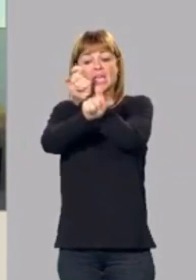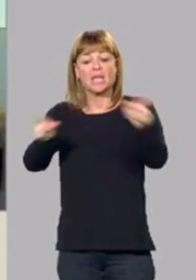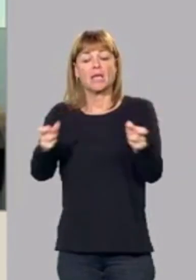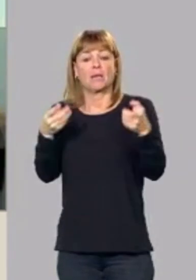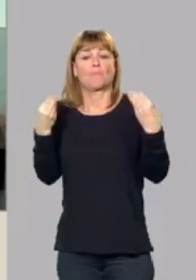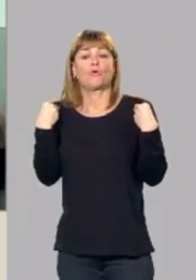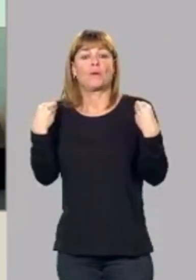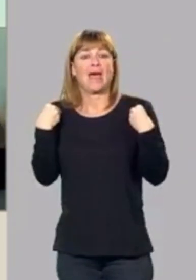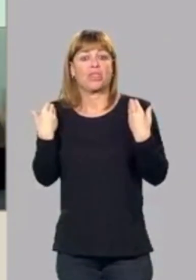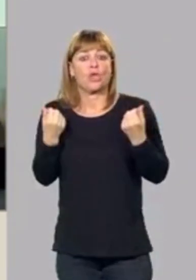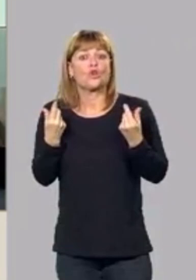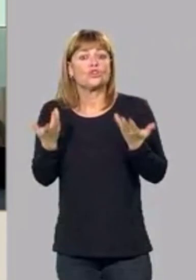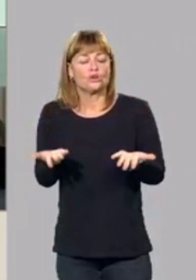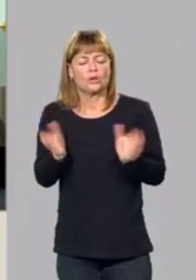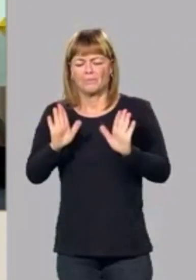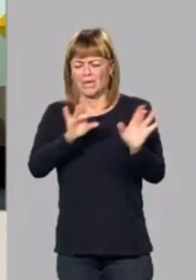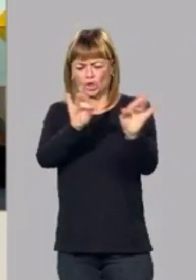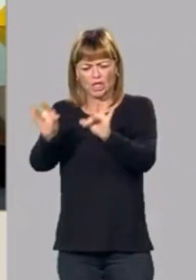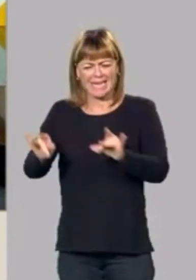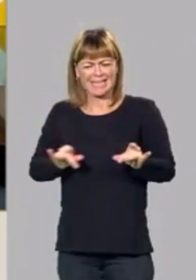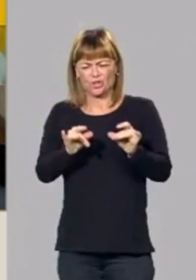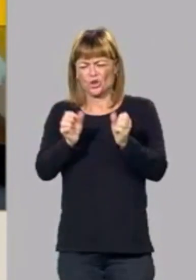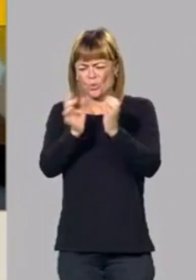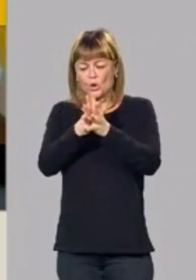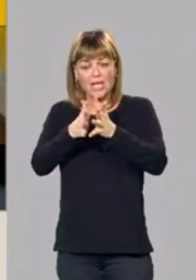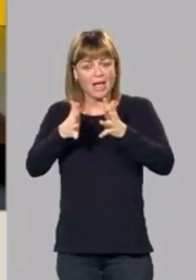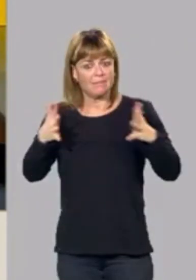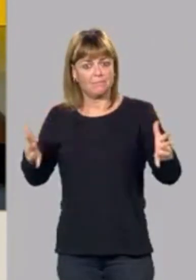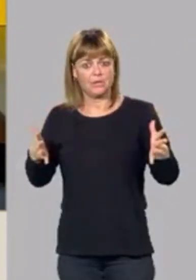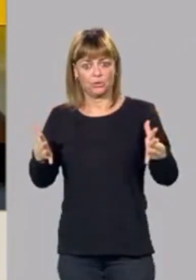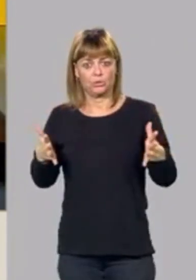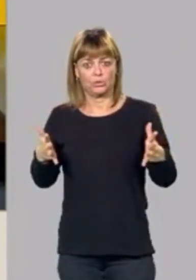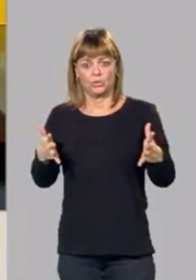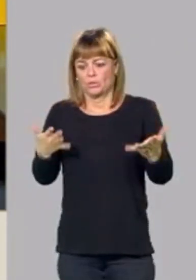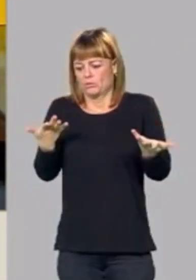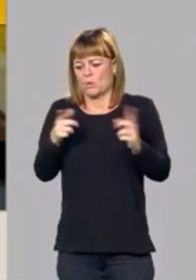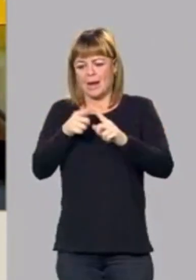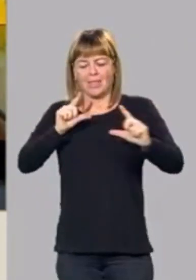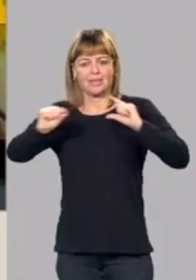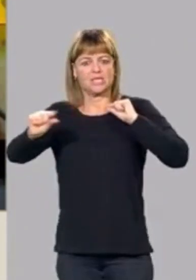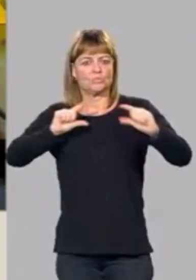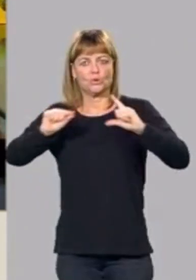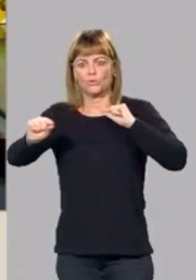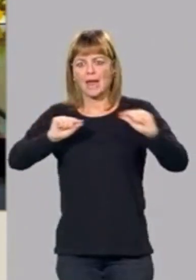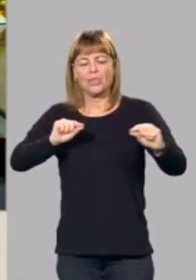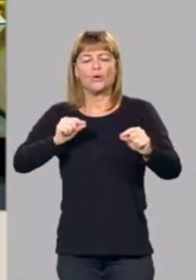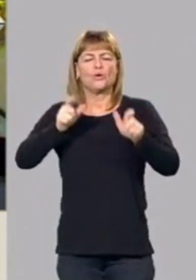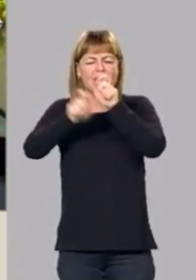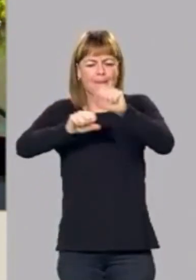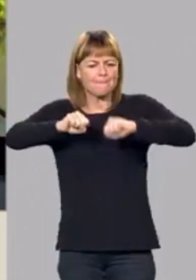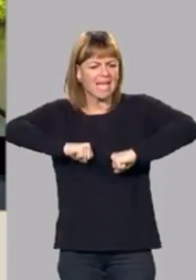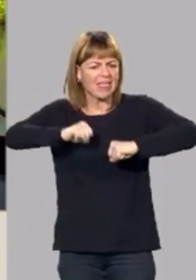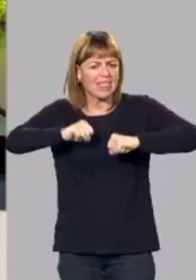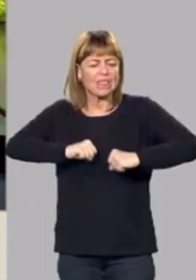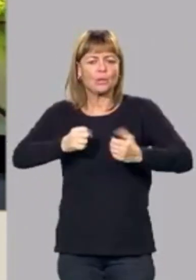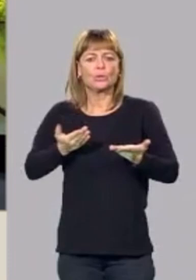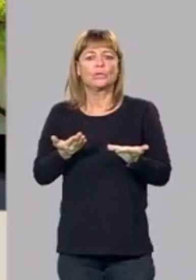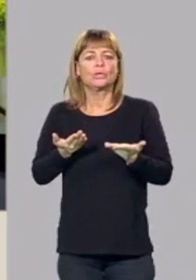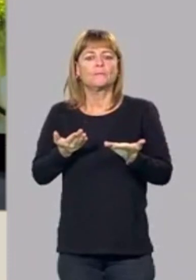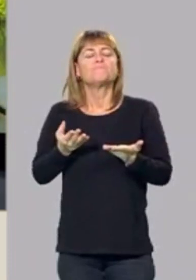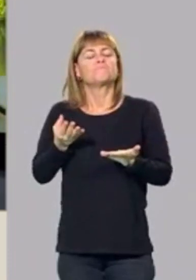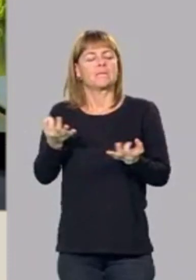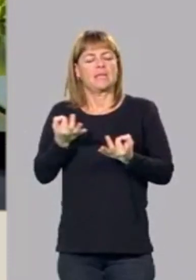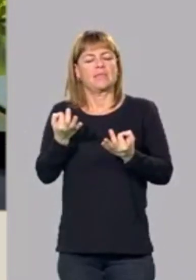habitantes, pero Aragón tiene un territorio muy amplio, despoblado, envejecido, y hay que